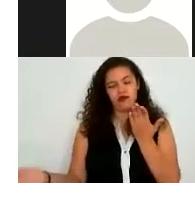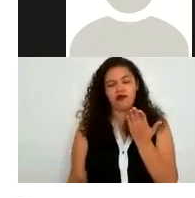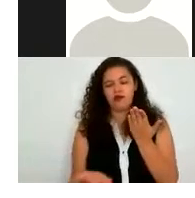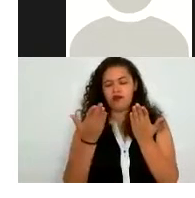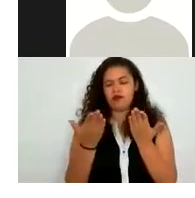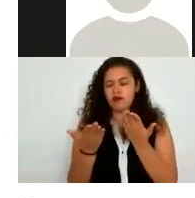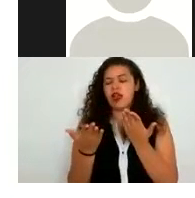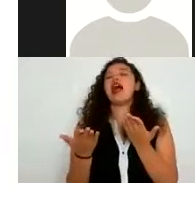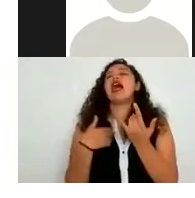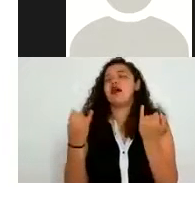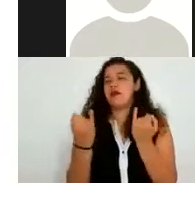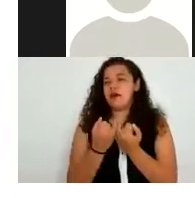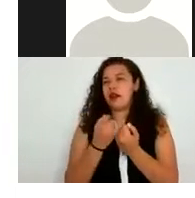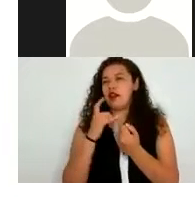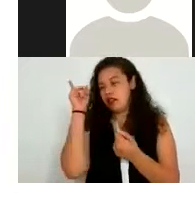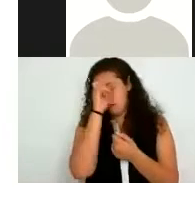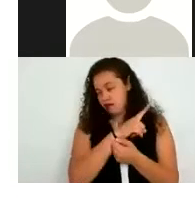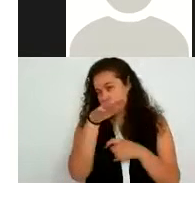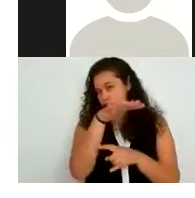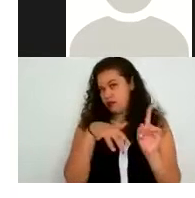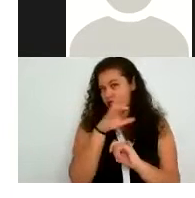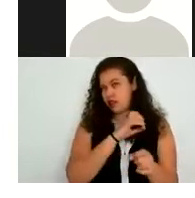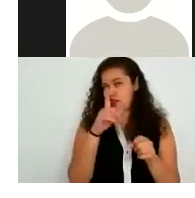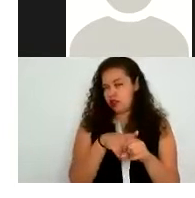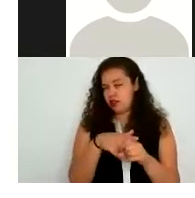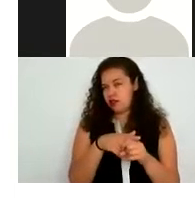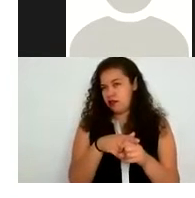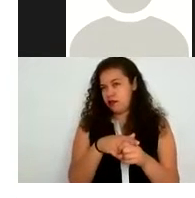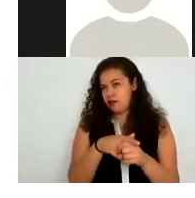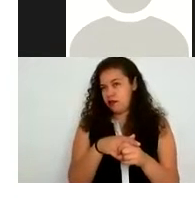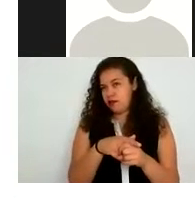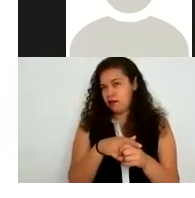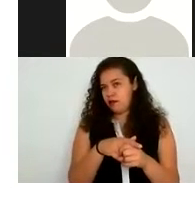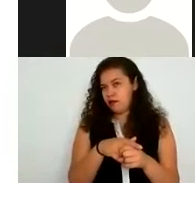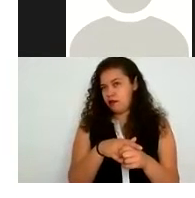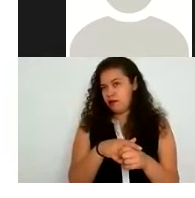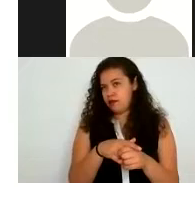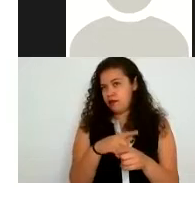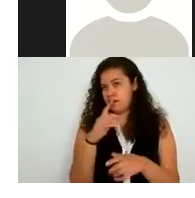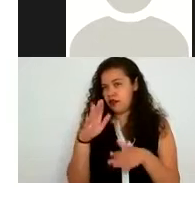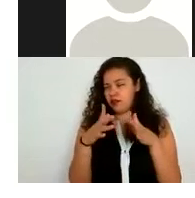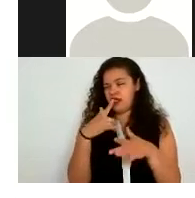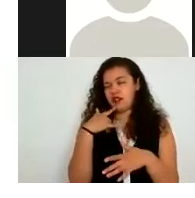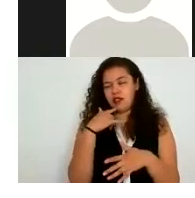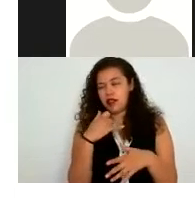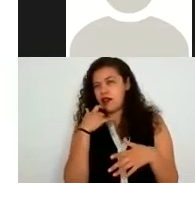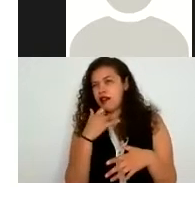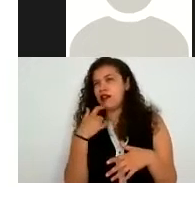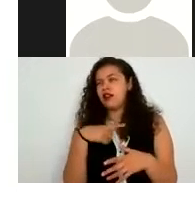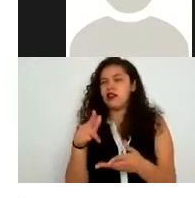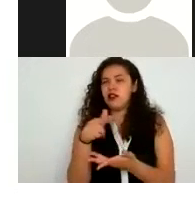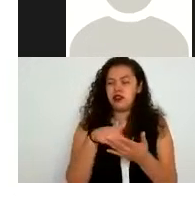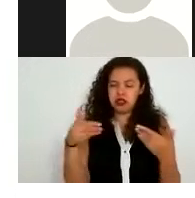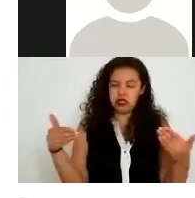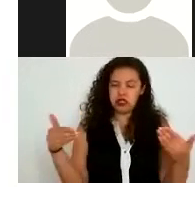familiares muy peculiares en las que con esfuerzos pueden ubicar dónde nacieron dónde vienen o